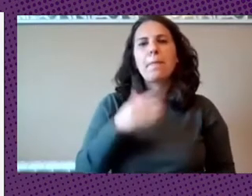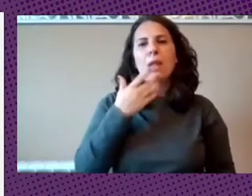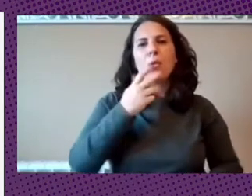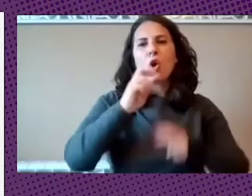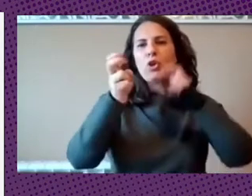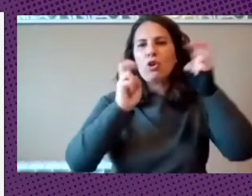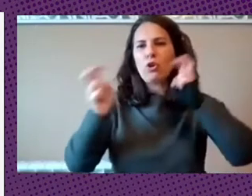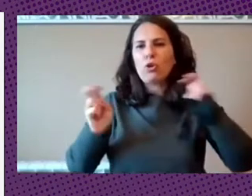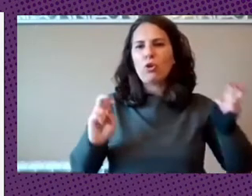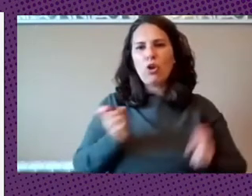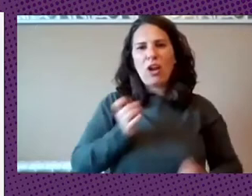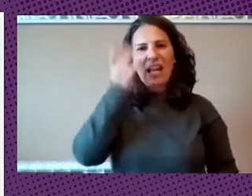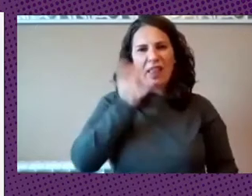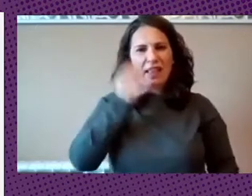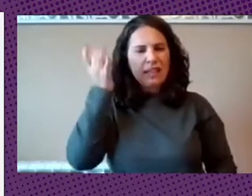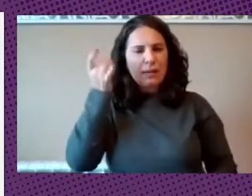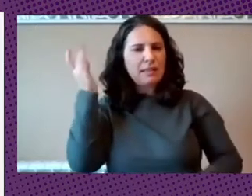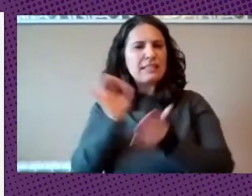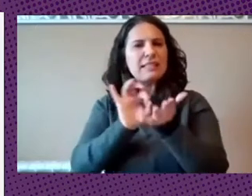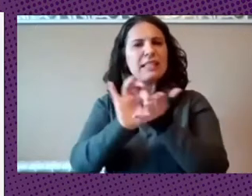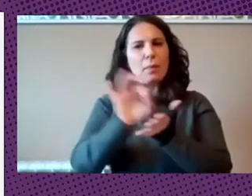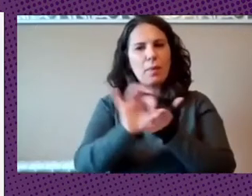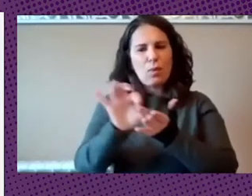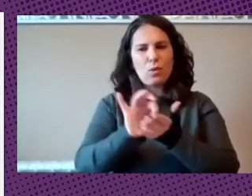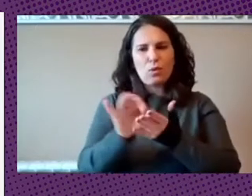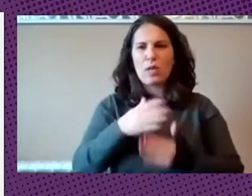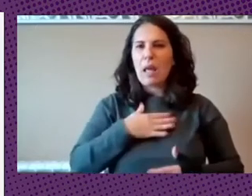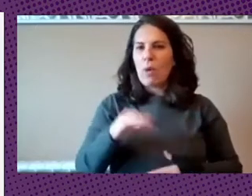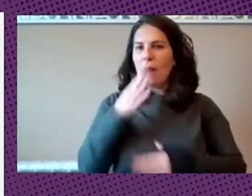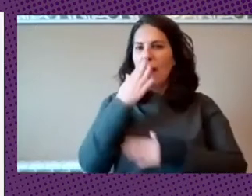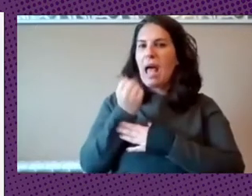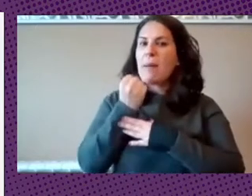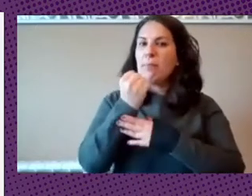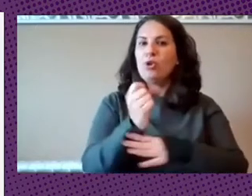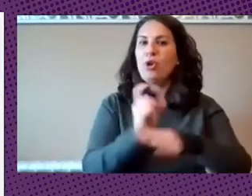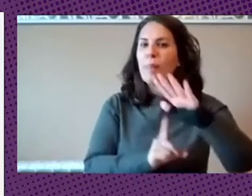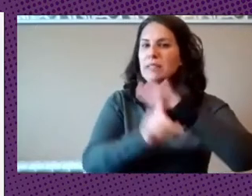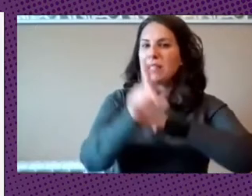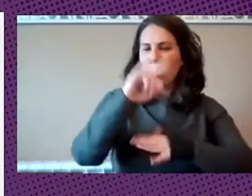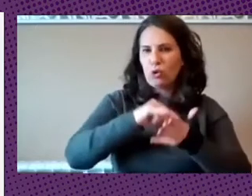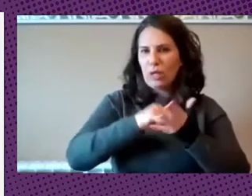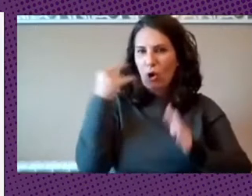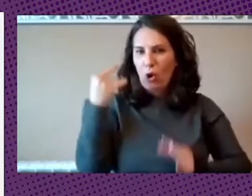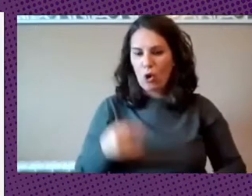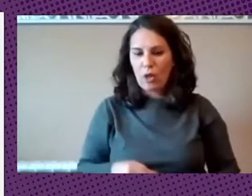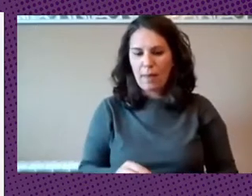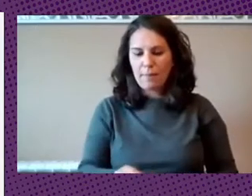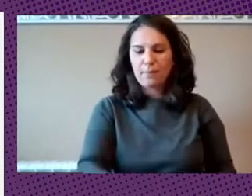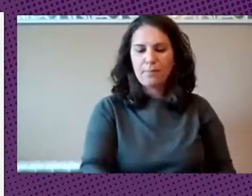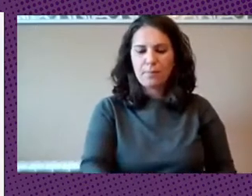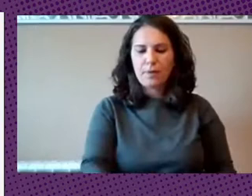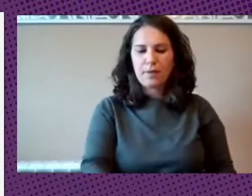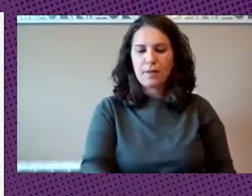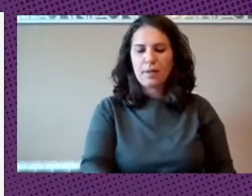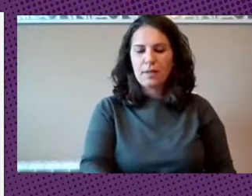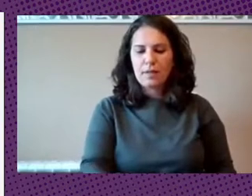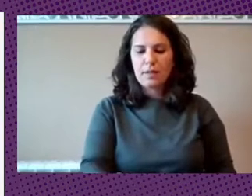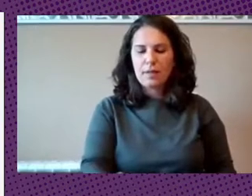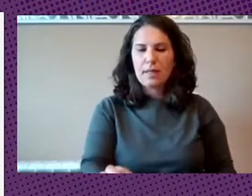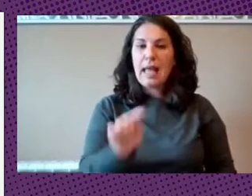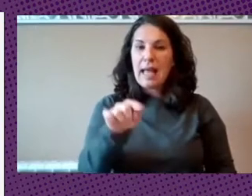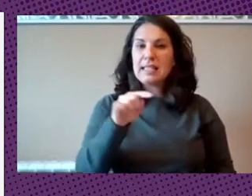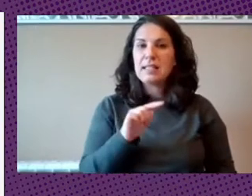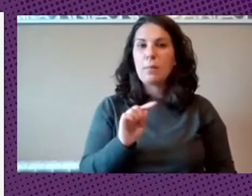iniciativas de servicios que podían apoyar el desarrollo de esta tecnología fue el primer API que fue